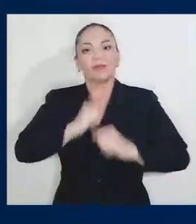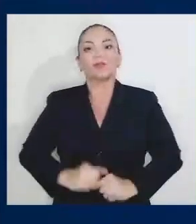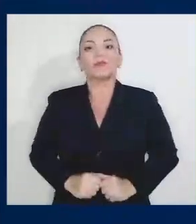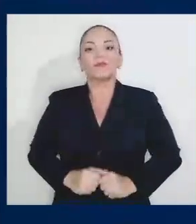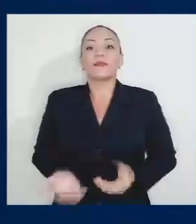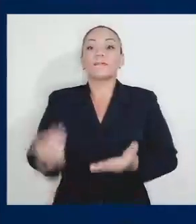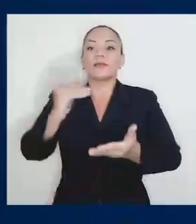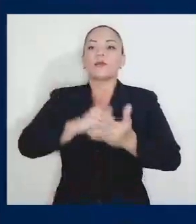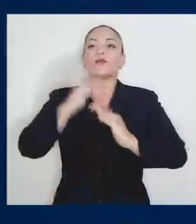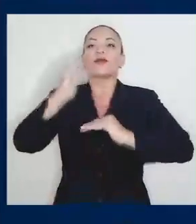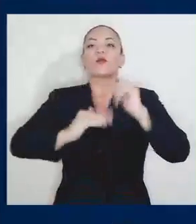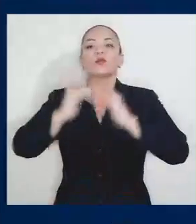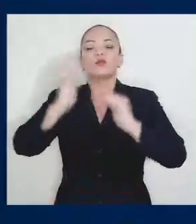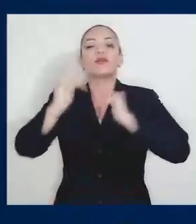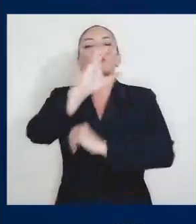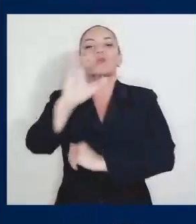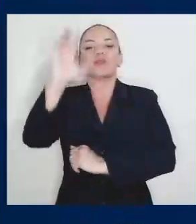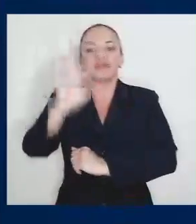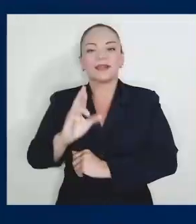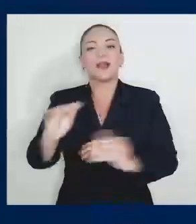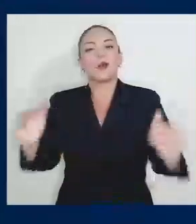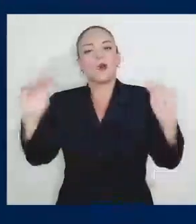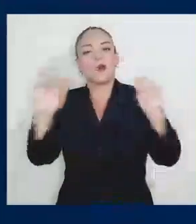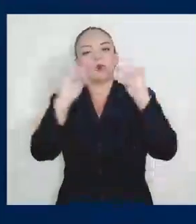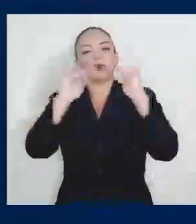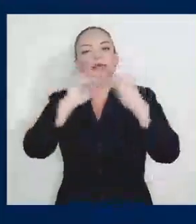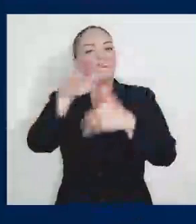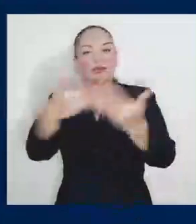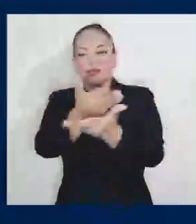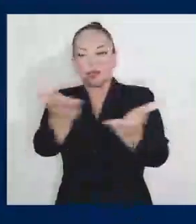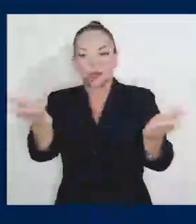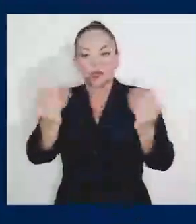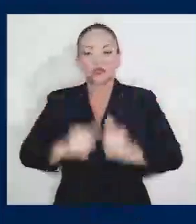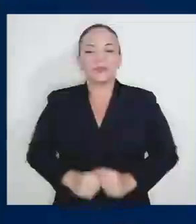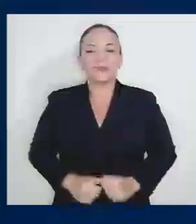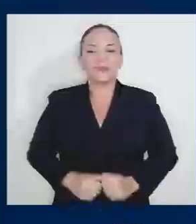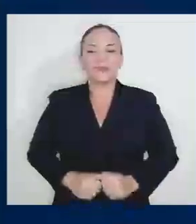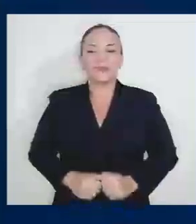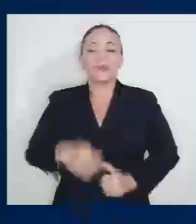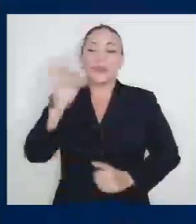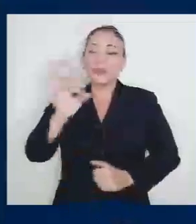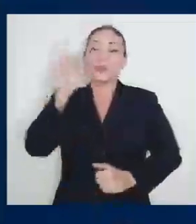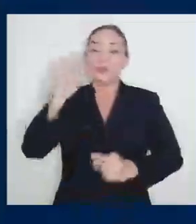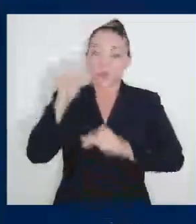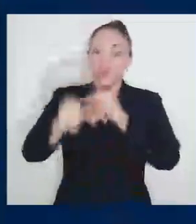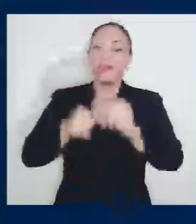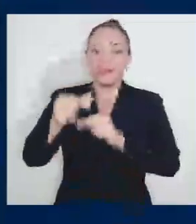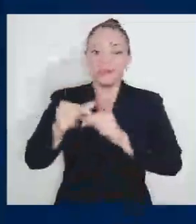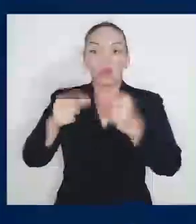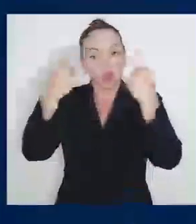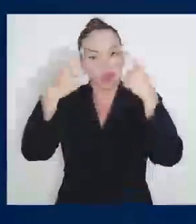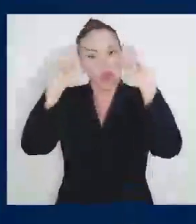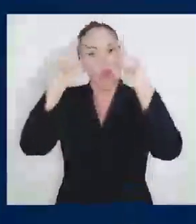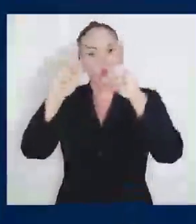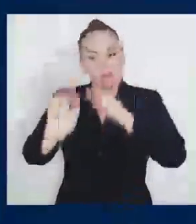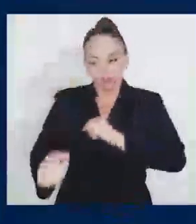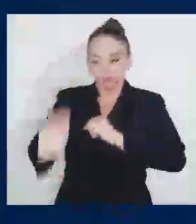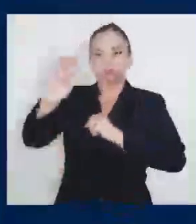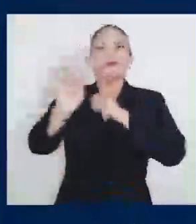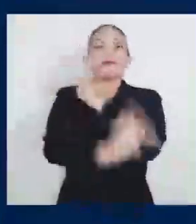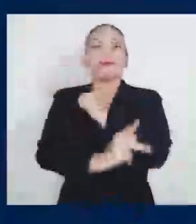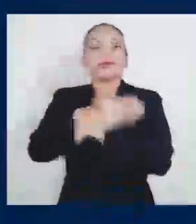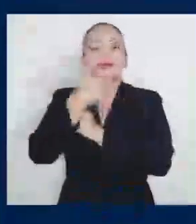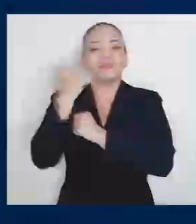reconstruir una Costa Rica justa para todos, para que la próxima generación crezca en un país mejor.